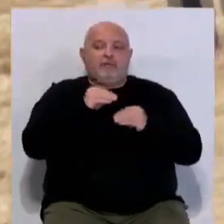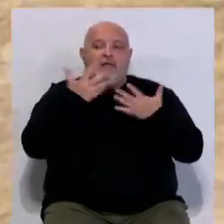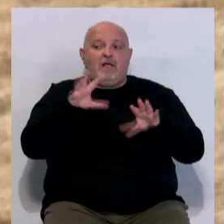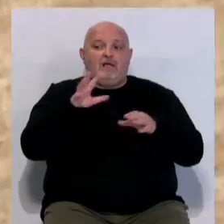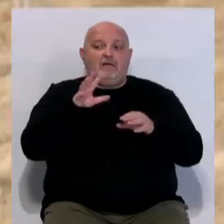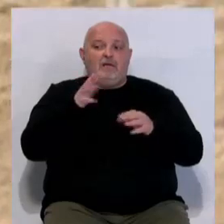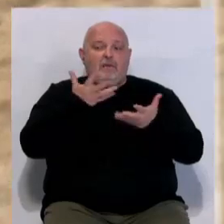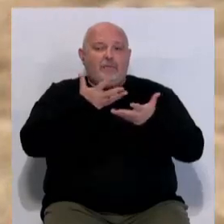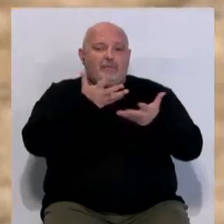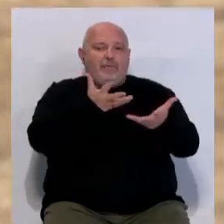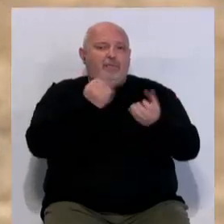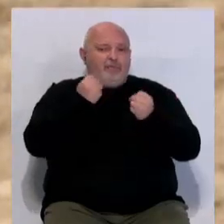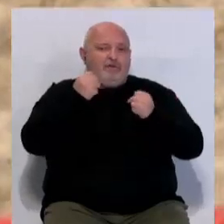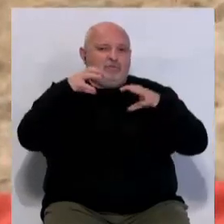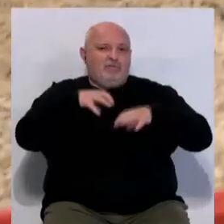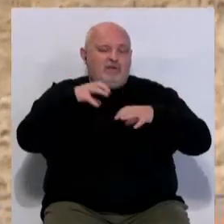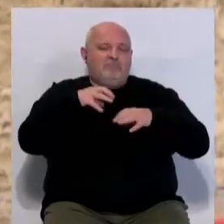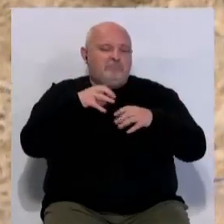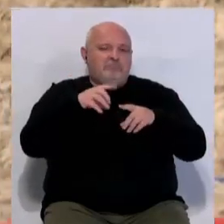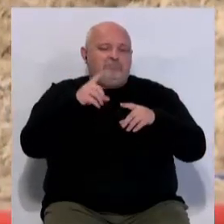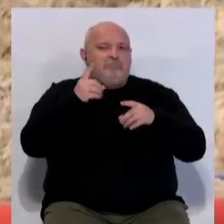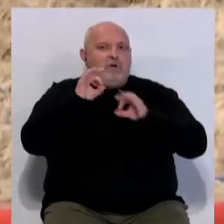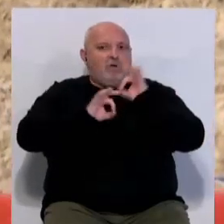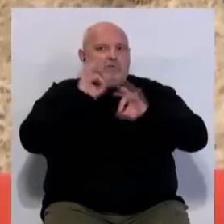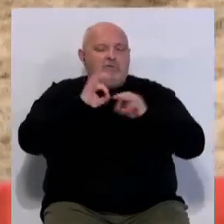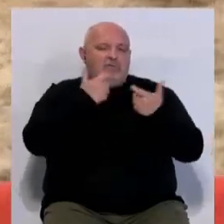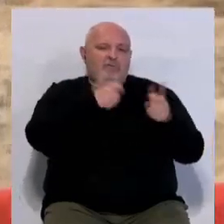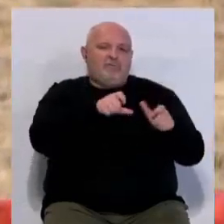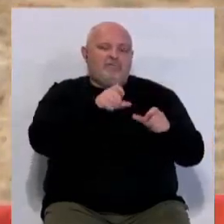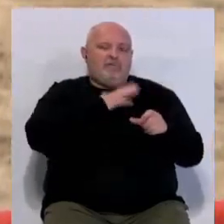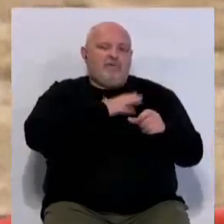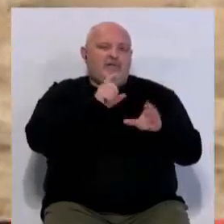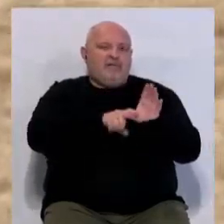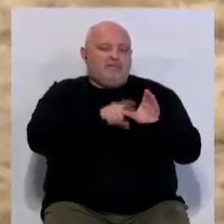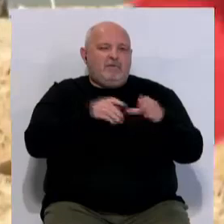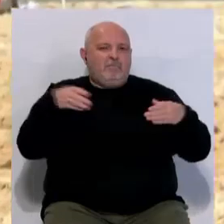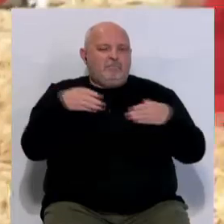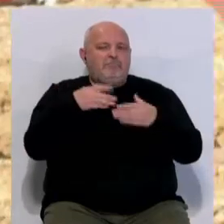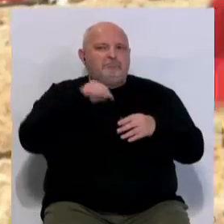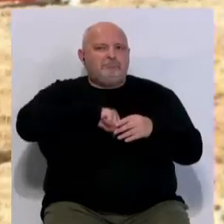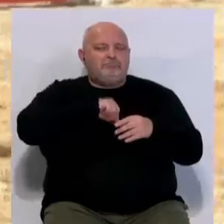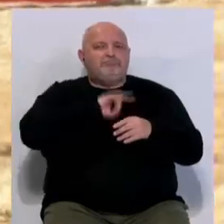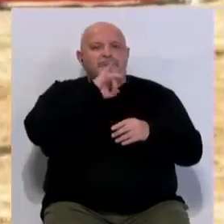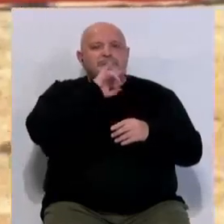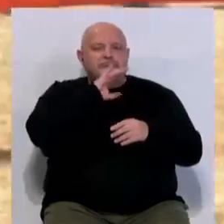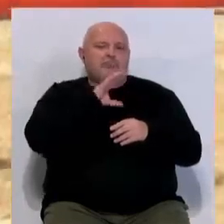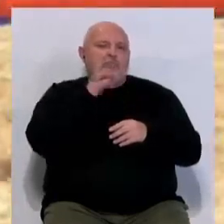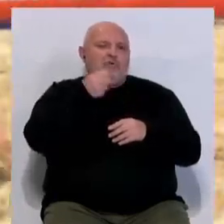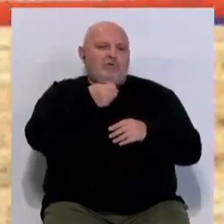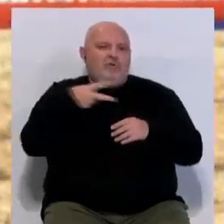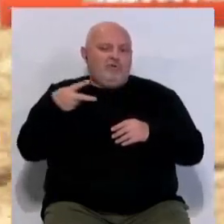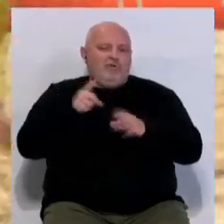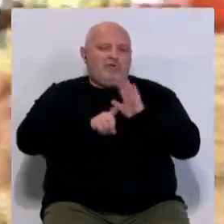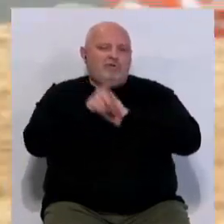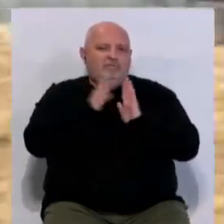Pese a la complicación del temporal de viento y lluvia, tanto desde la organización como desde los participantes muestran la satisfacción por el